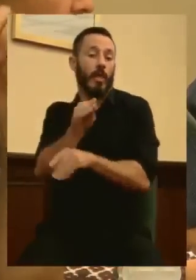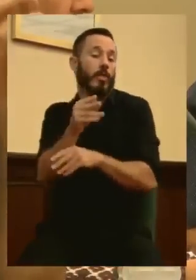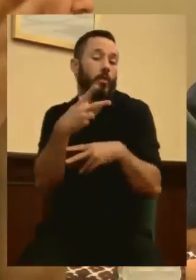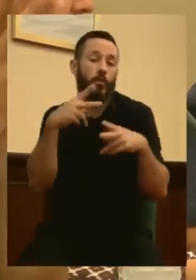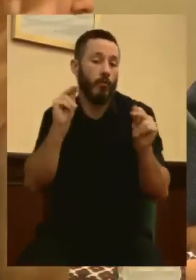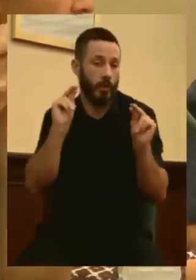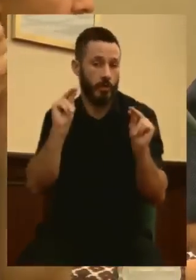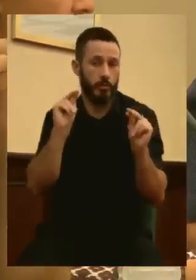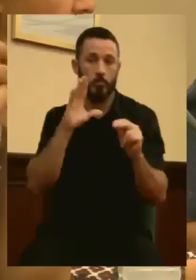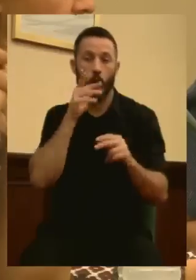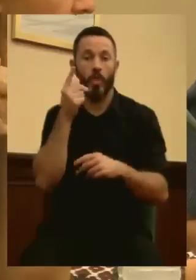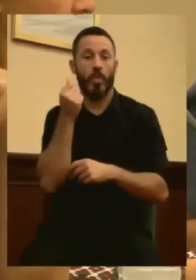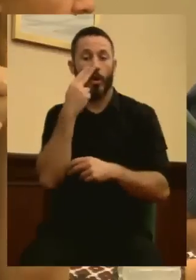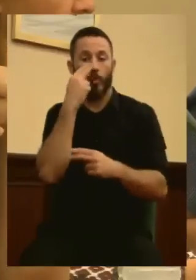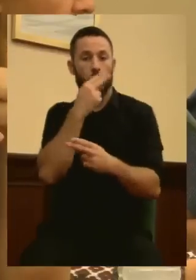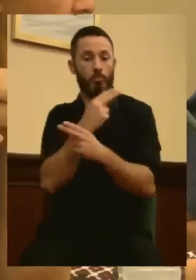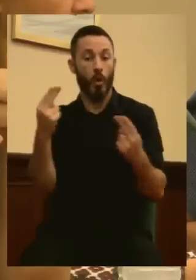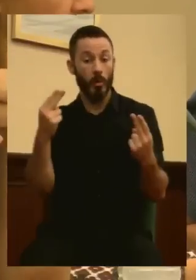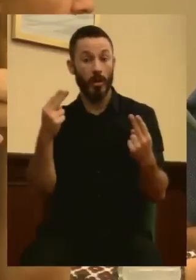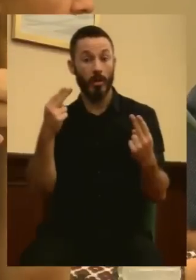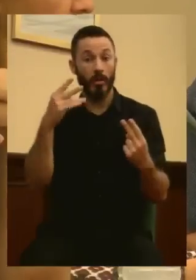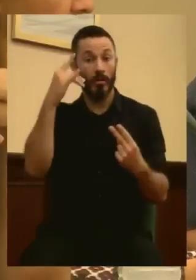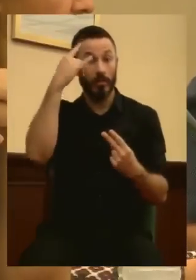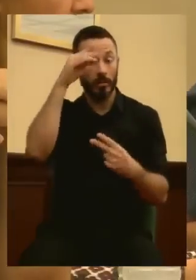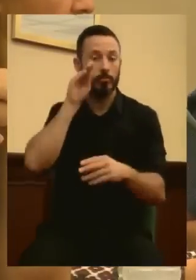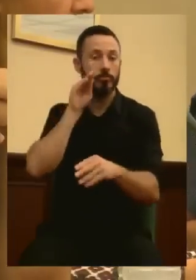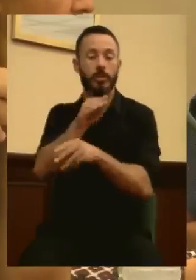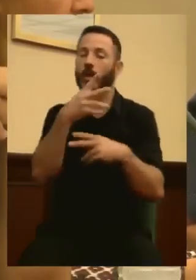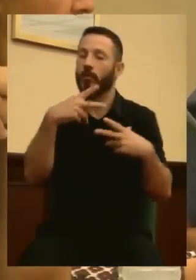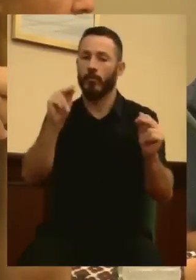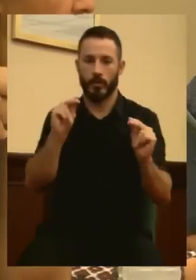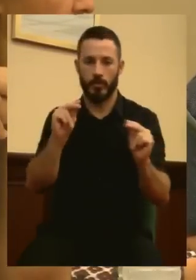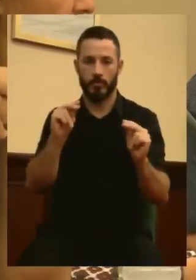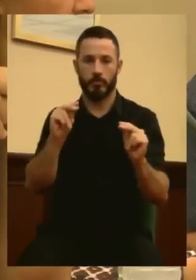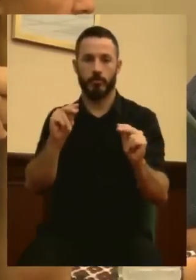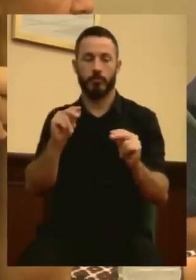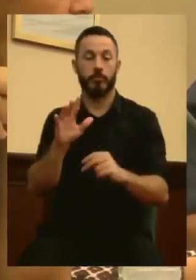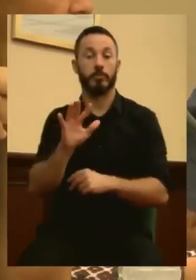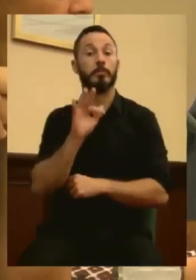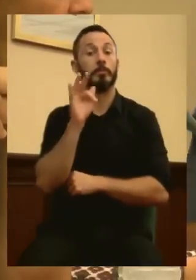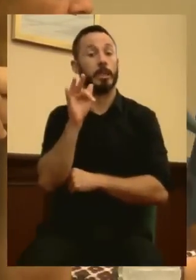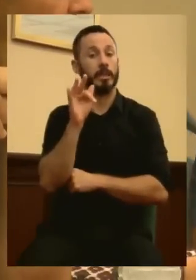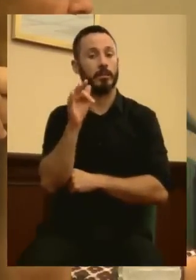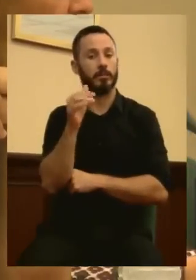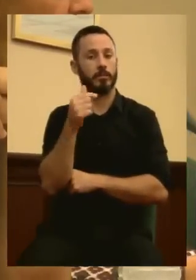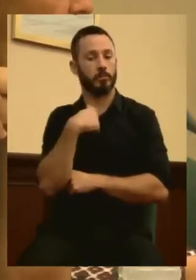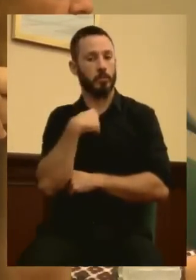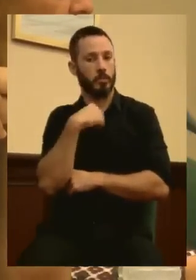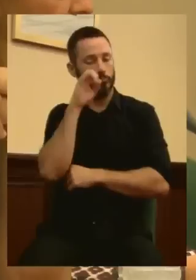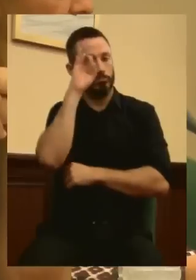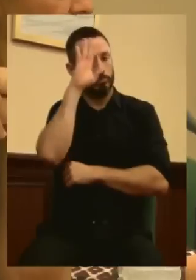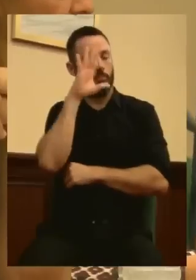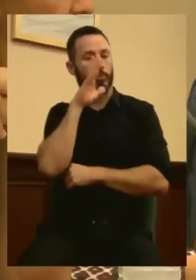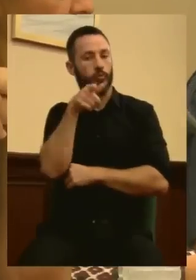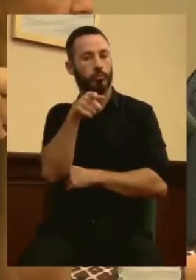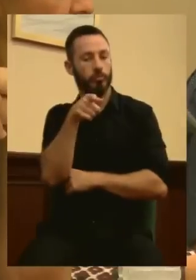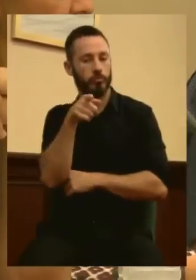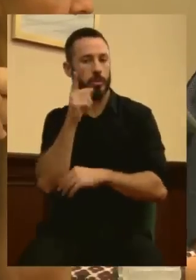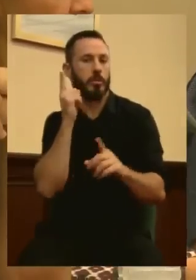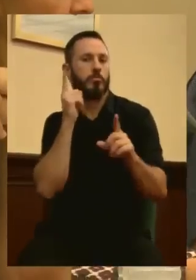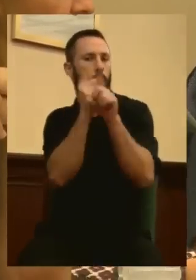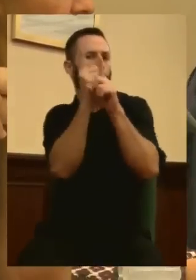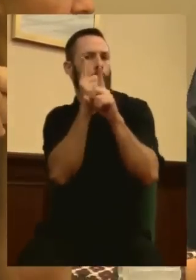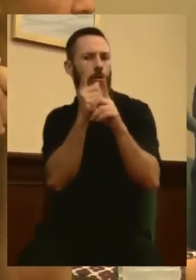con dinero público este tipo de eventos. Y déjeme decirle otra cosa. Me ha sorprendido su oposición a ello.